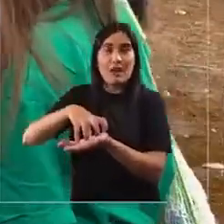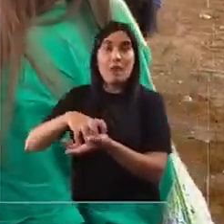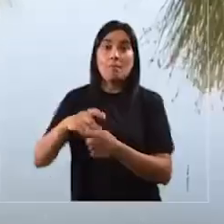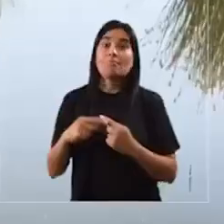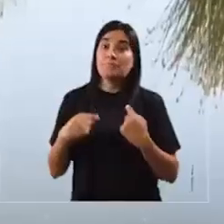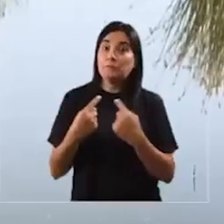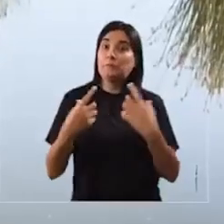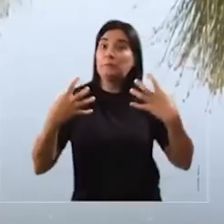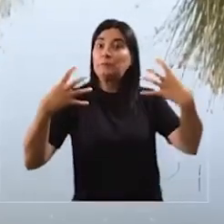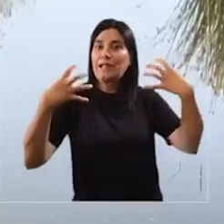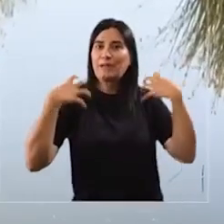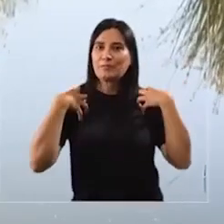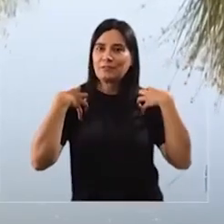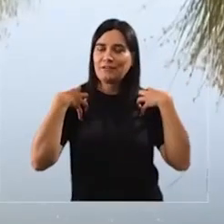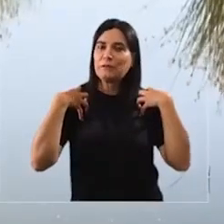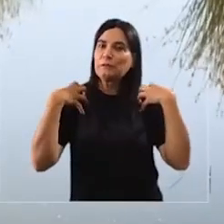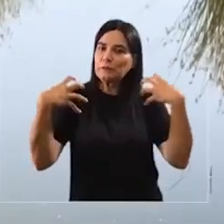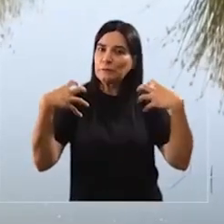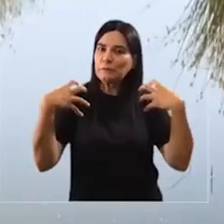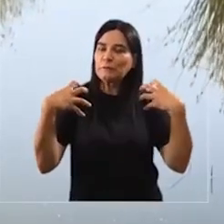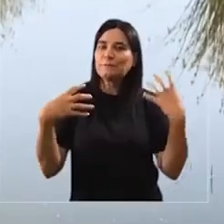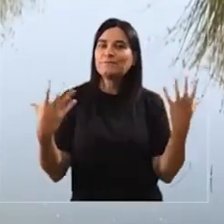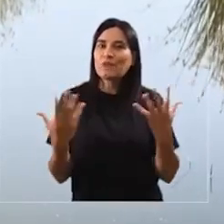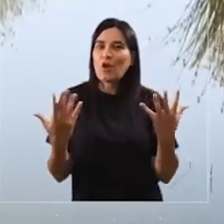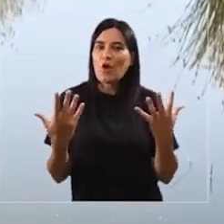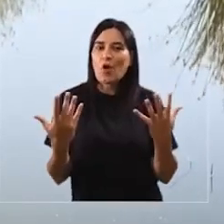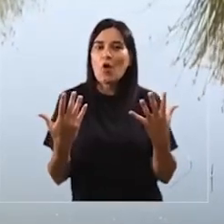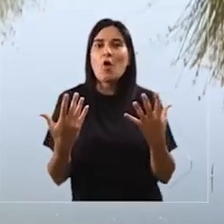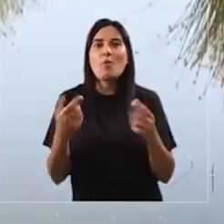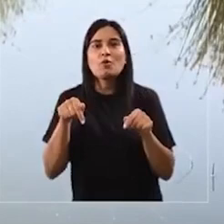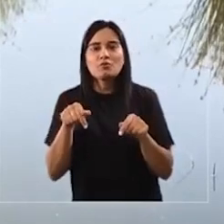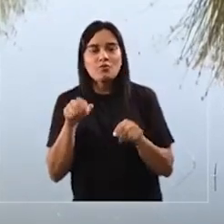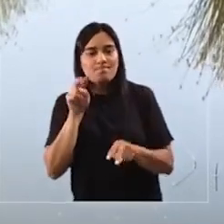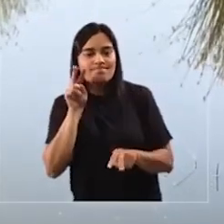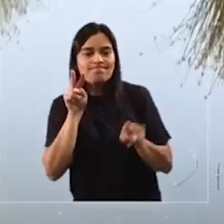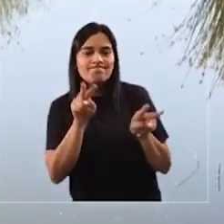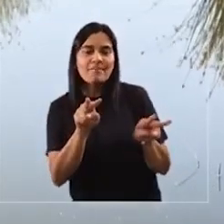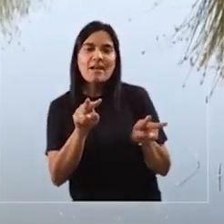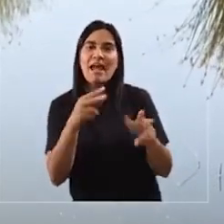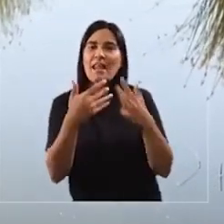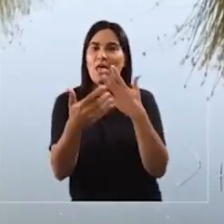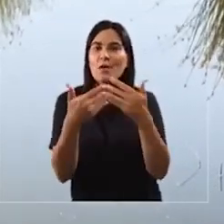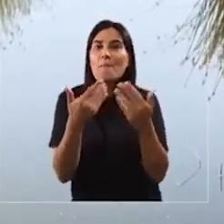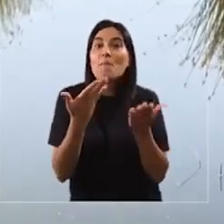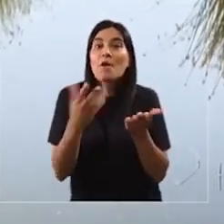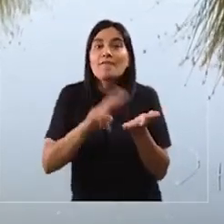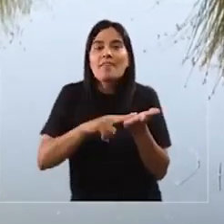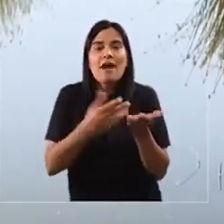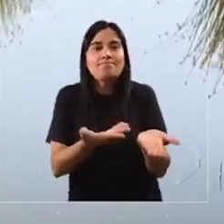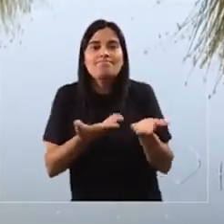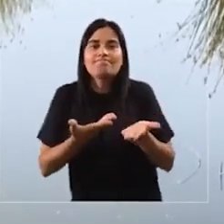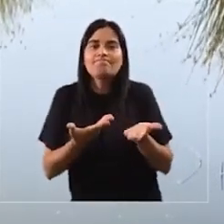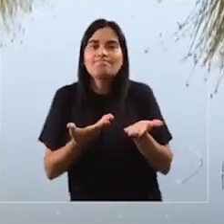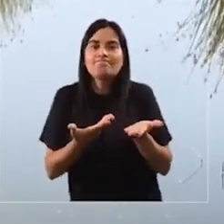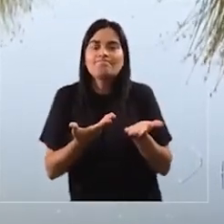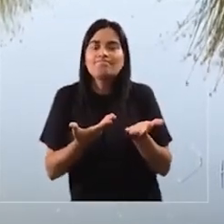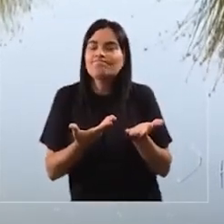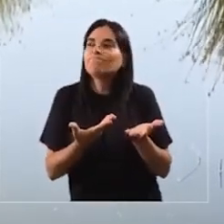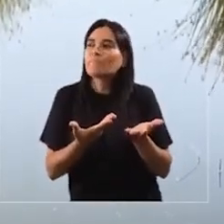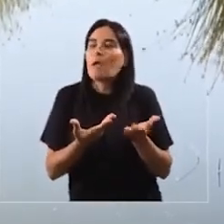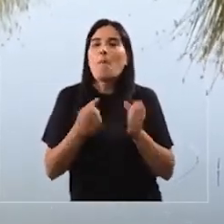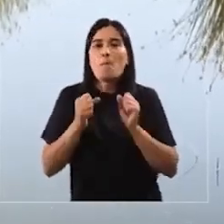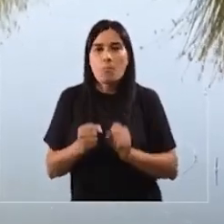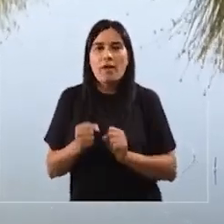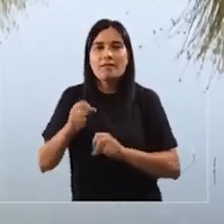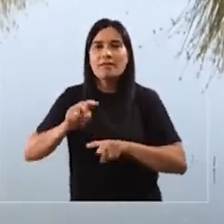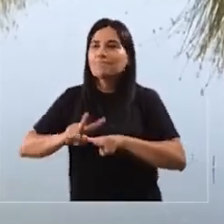urbana. Para nosotros es una alta responsabilidad ser hoy en día santuario de la naturaleza porque nos entrega un